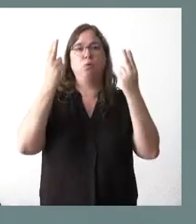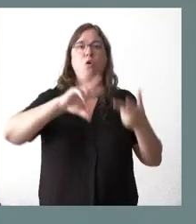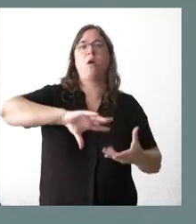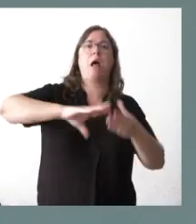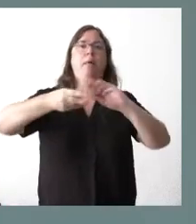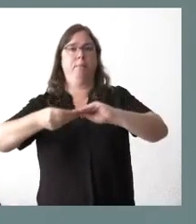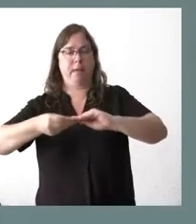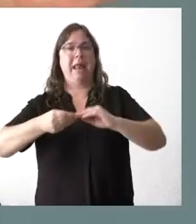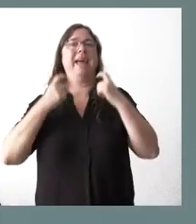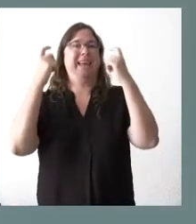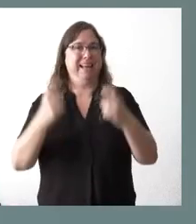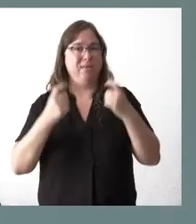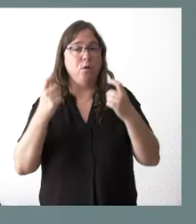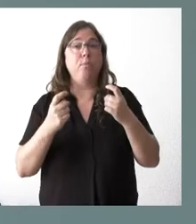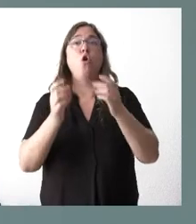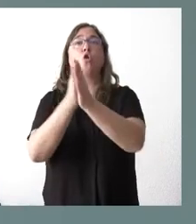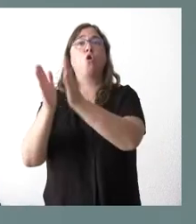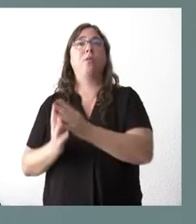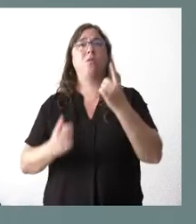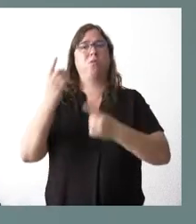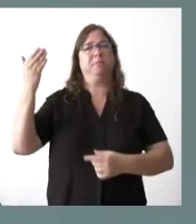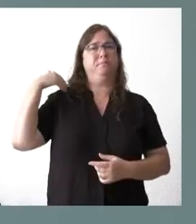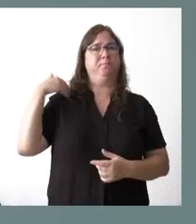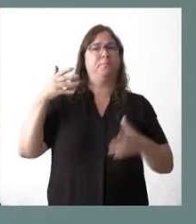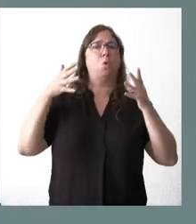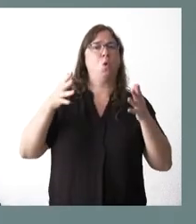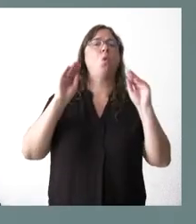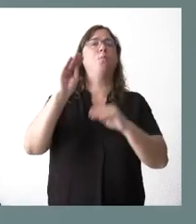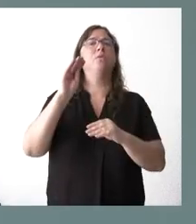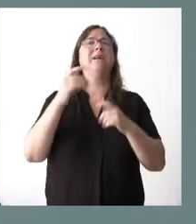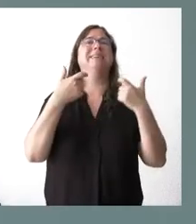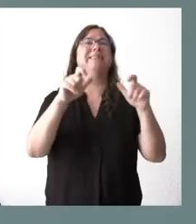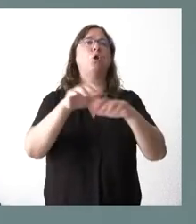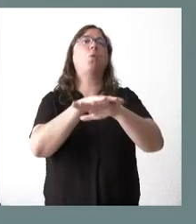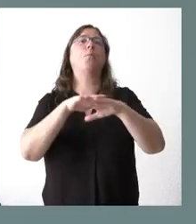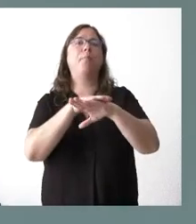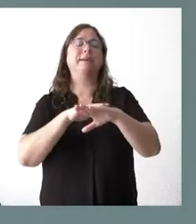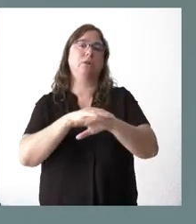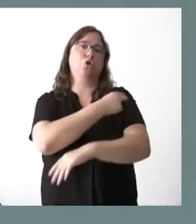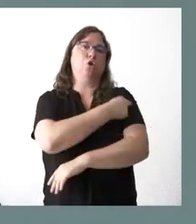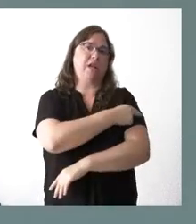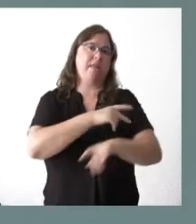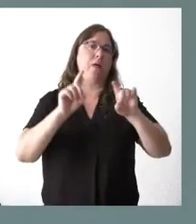hago un esfuerzo. No así, algún compañero lo preguntó en el pasado Consejo de Gobierno, en los sectores esenciales de sanidad, educación y sociales.